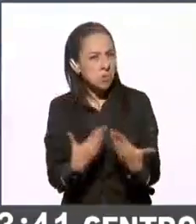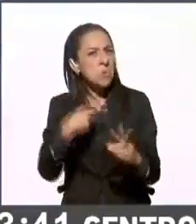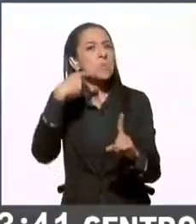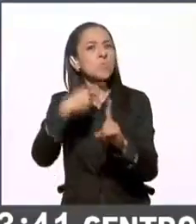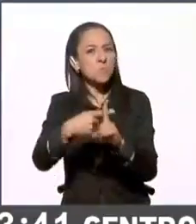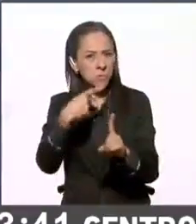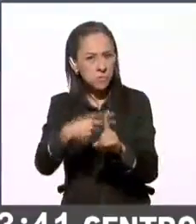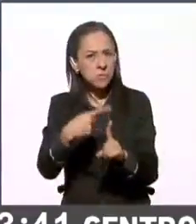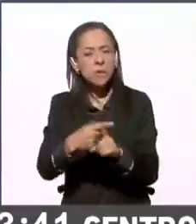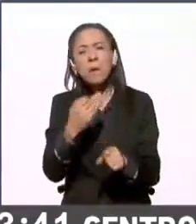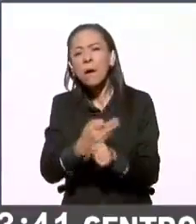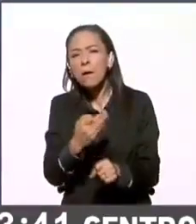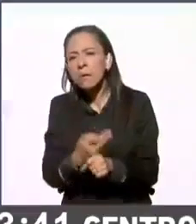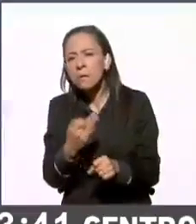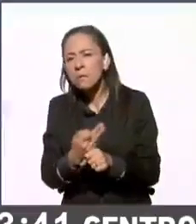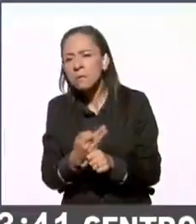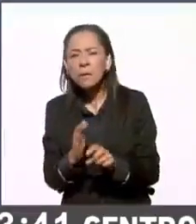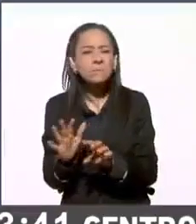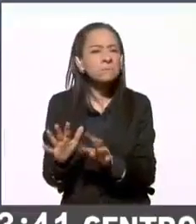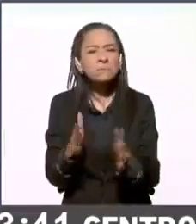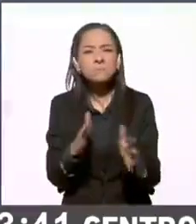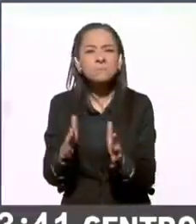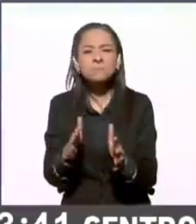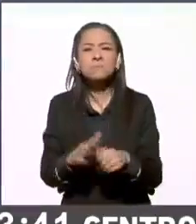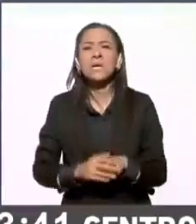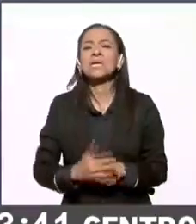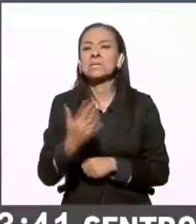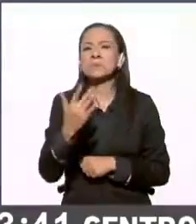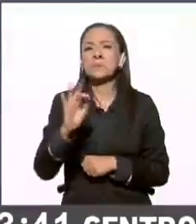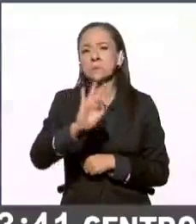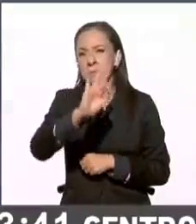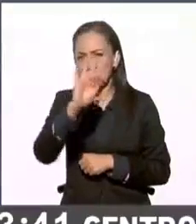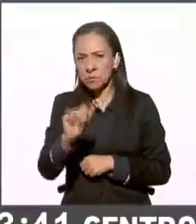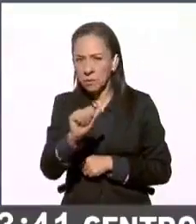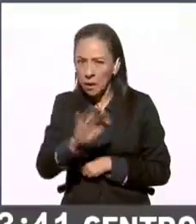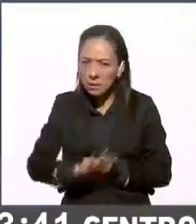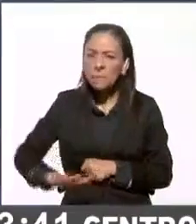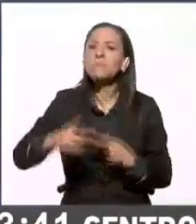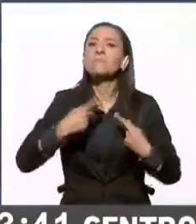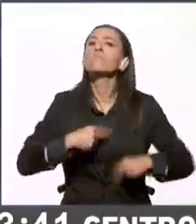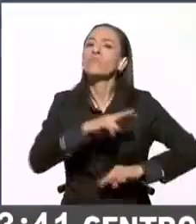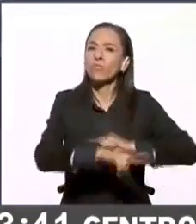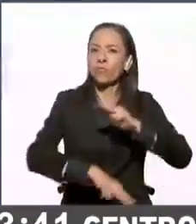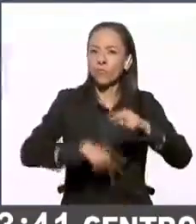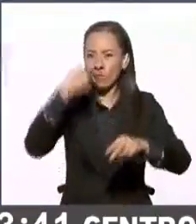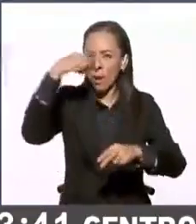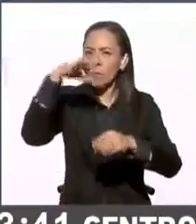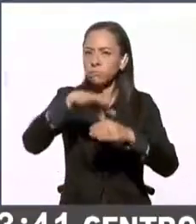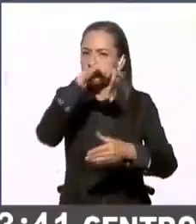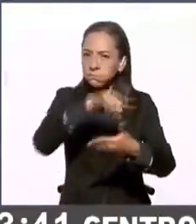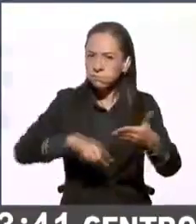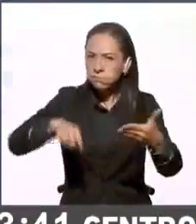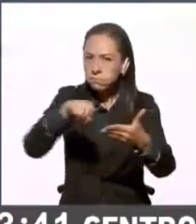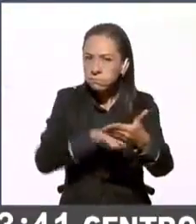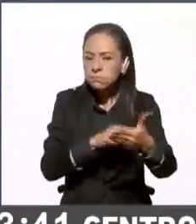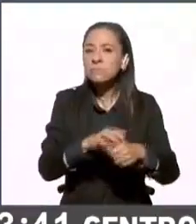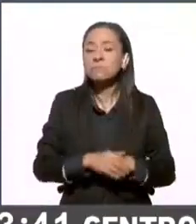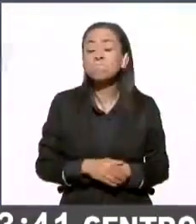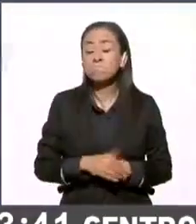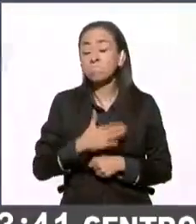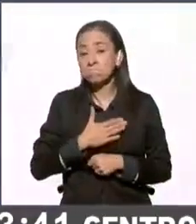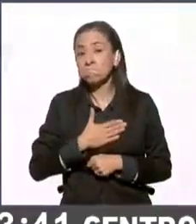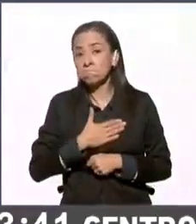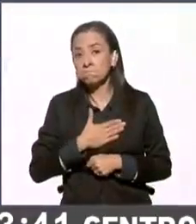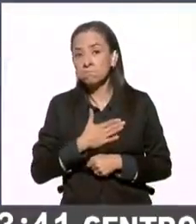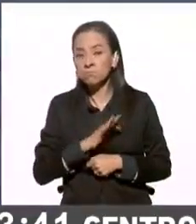ahora se ha registrado alrededor del 50% de participación. Y es que lo que nosotros logramos apreciar